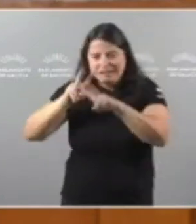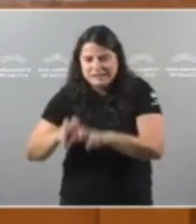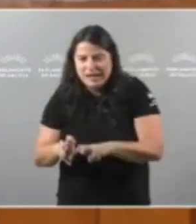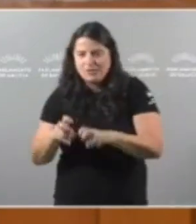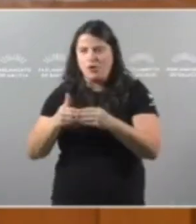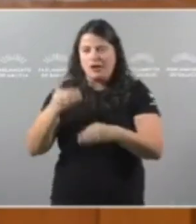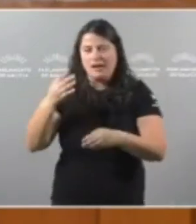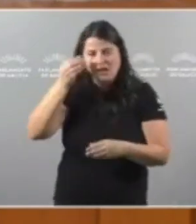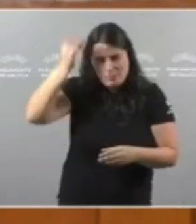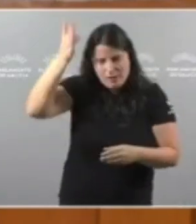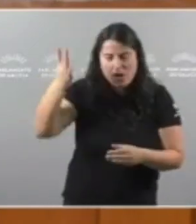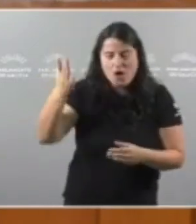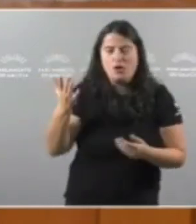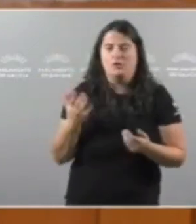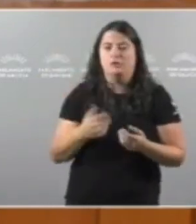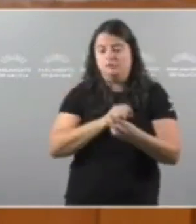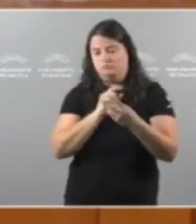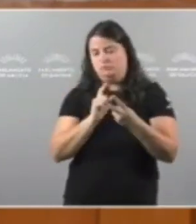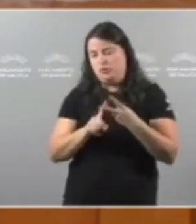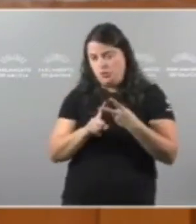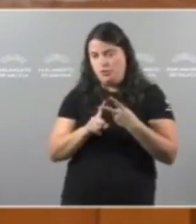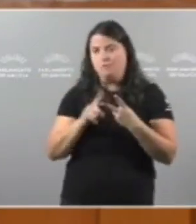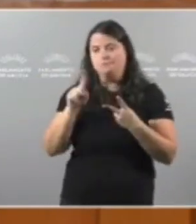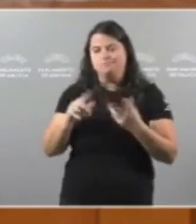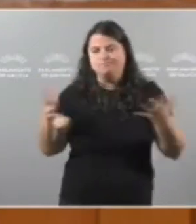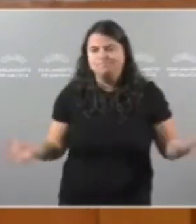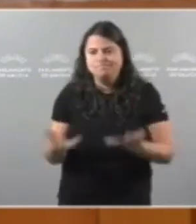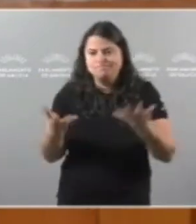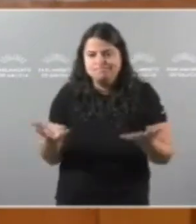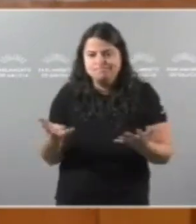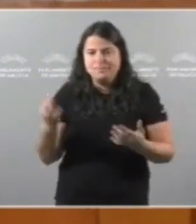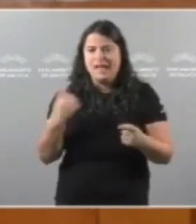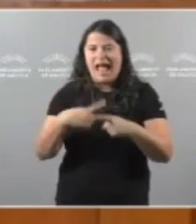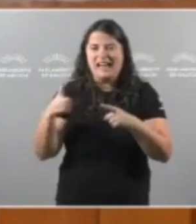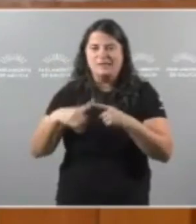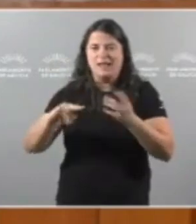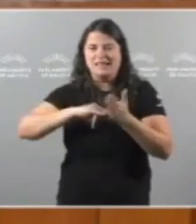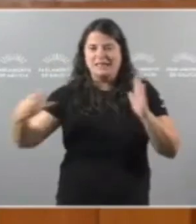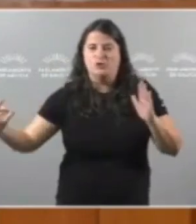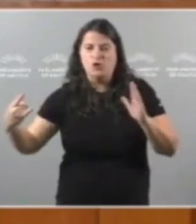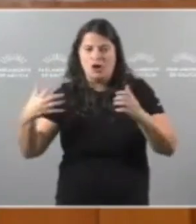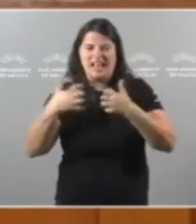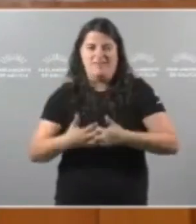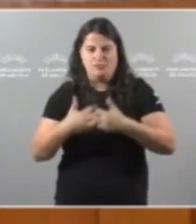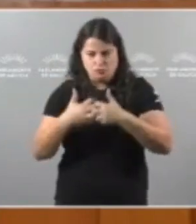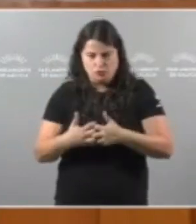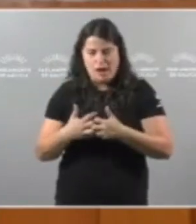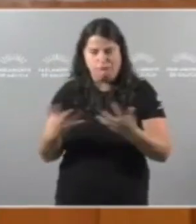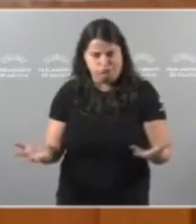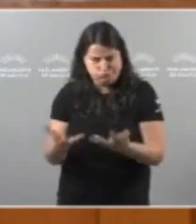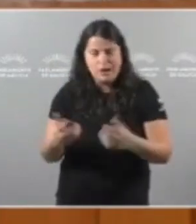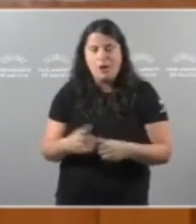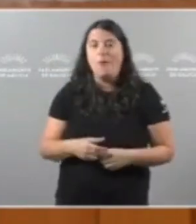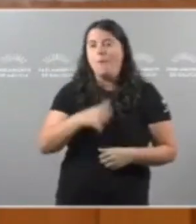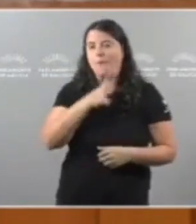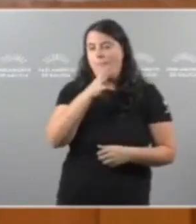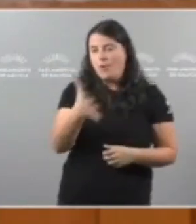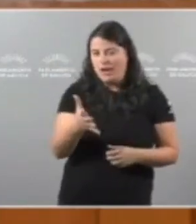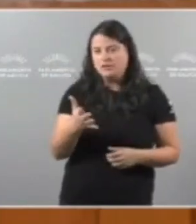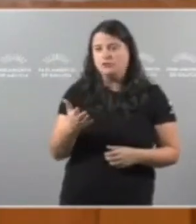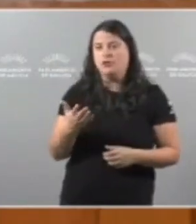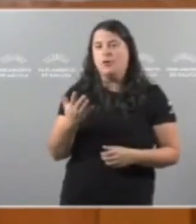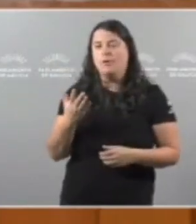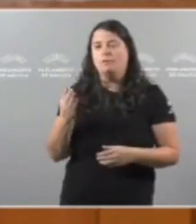Innovación En segundo lugar Hai que fomentar Actividade Tecnolóxica Industrial E por iso Dentro Proponemos